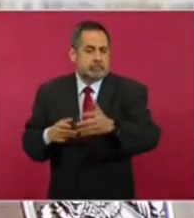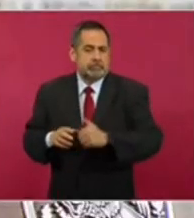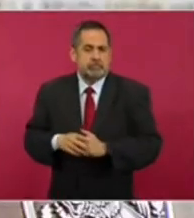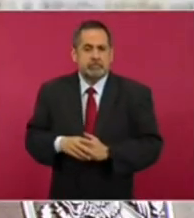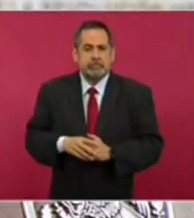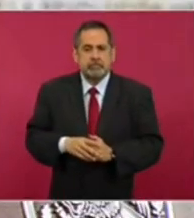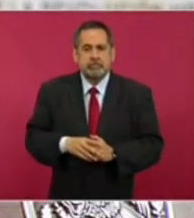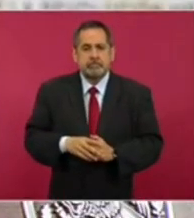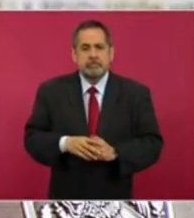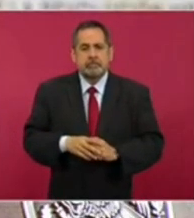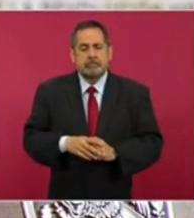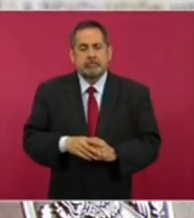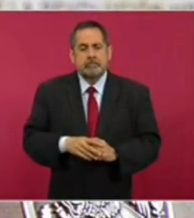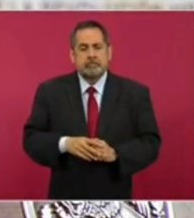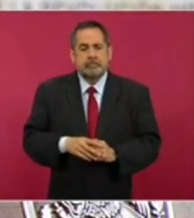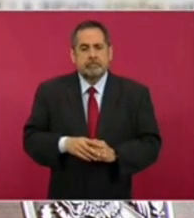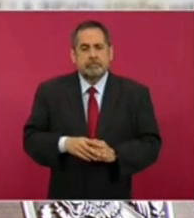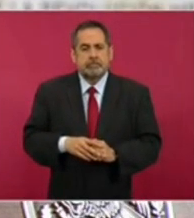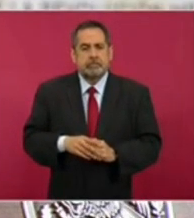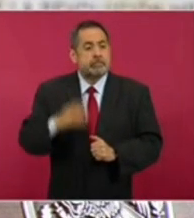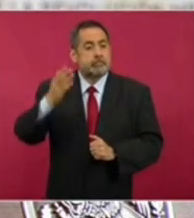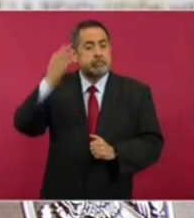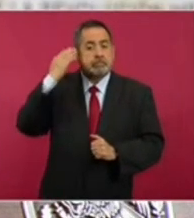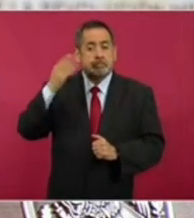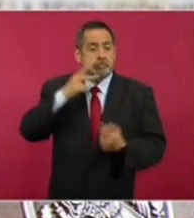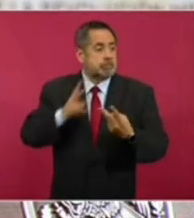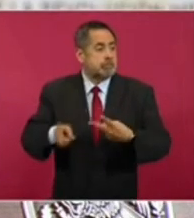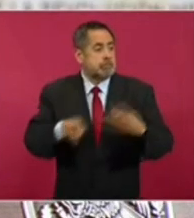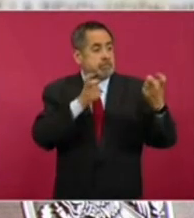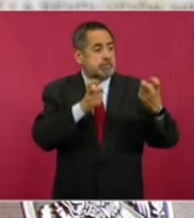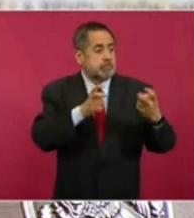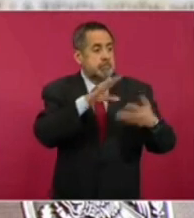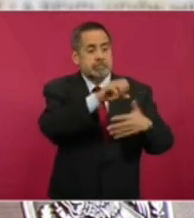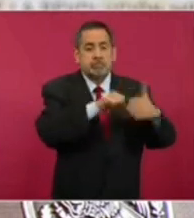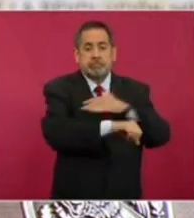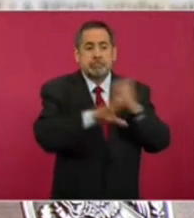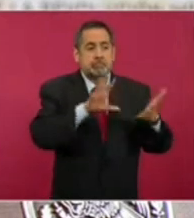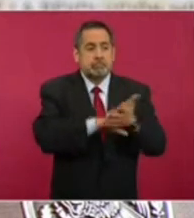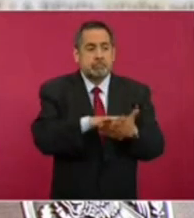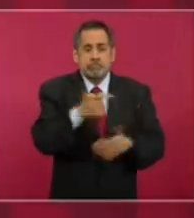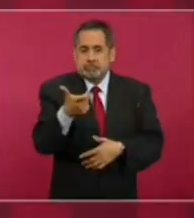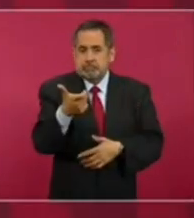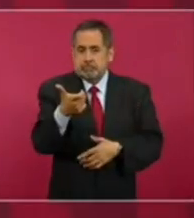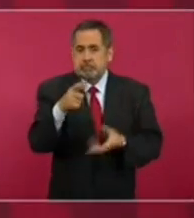no se devolvía nada y